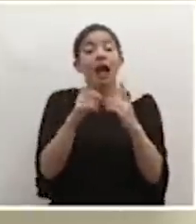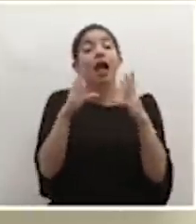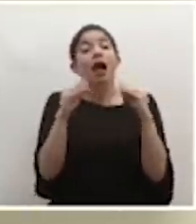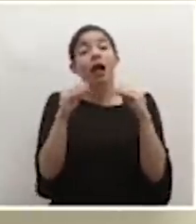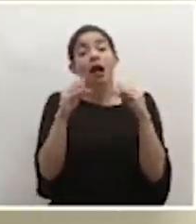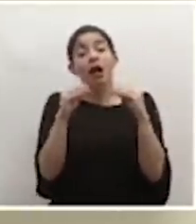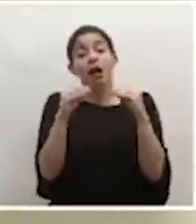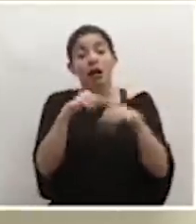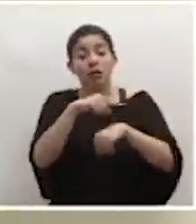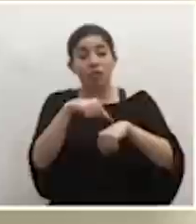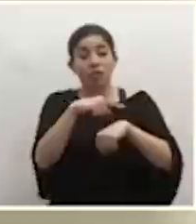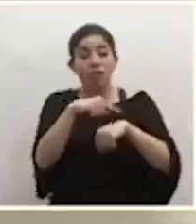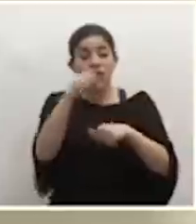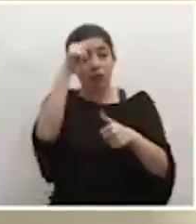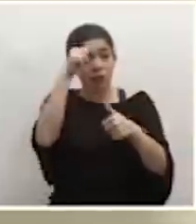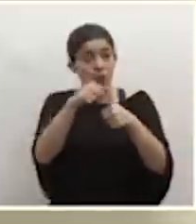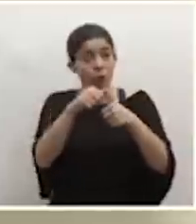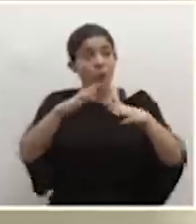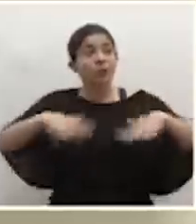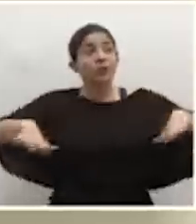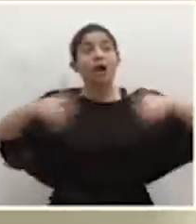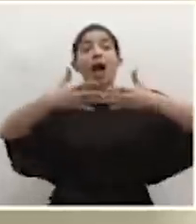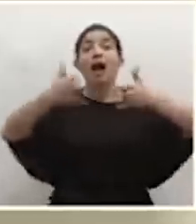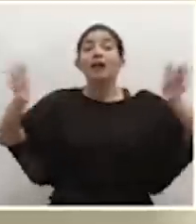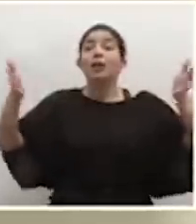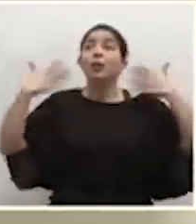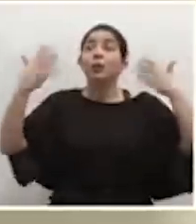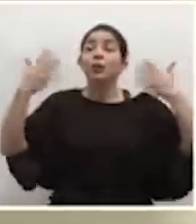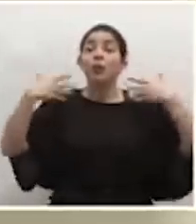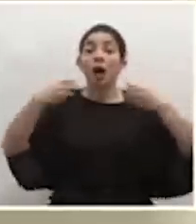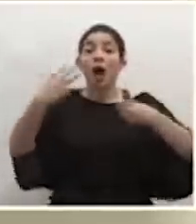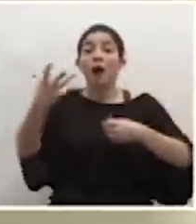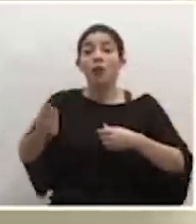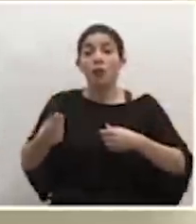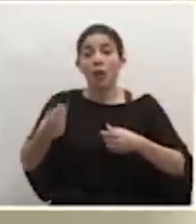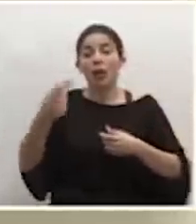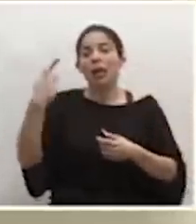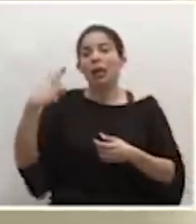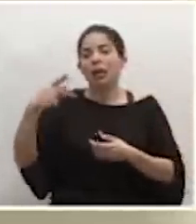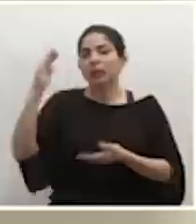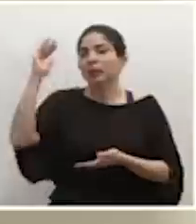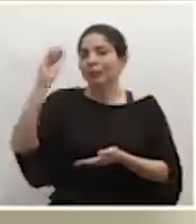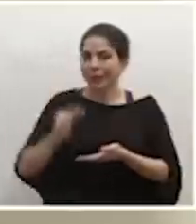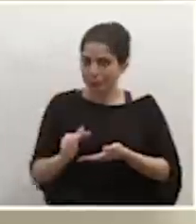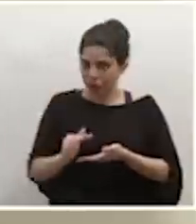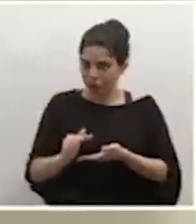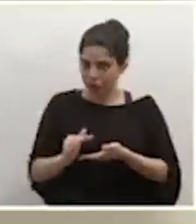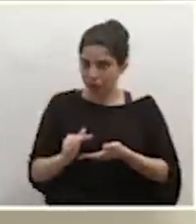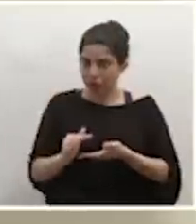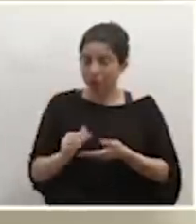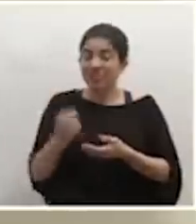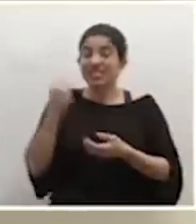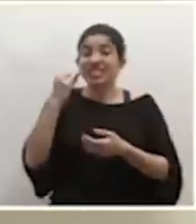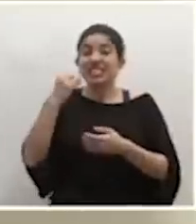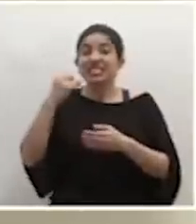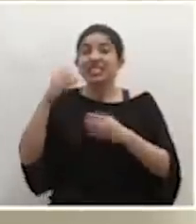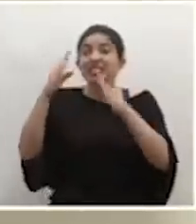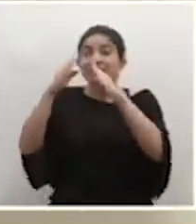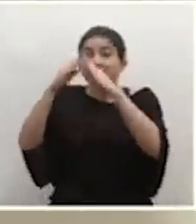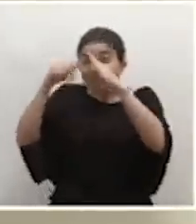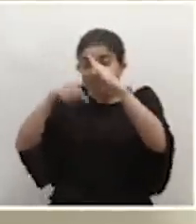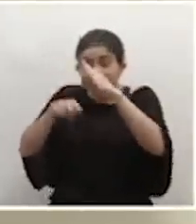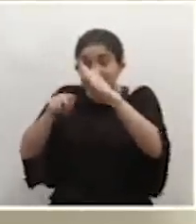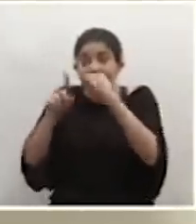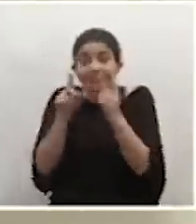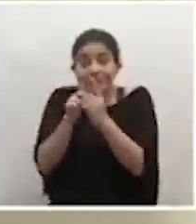de cerca, recordemos que los espacios abiertos al aire libre representan un riesgo mucho menor en todo caso. Ya los espacios cerrados tienen un